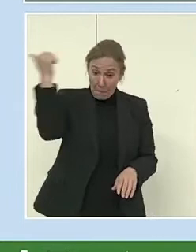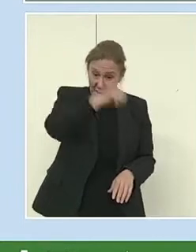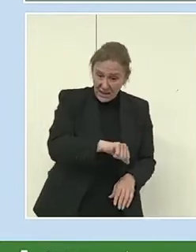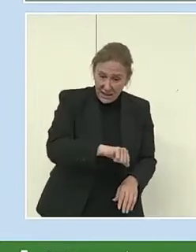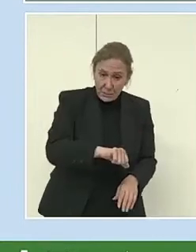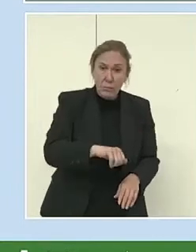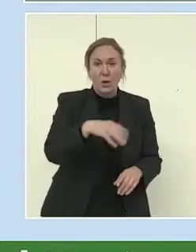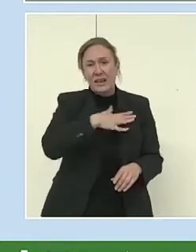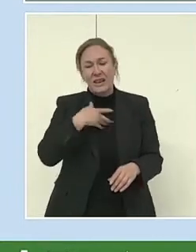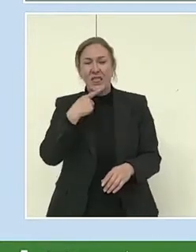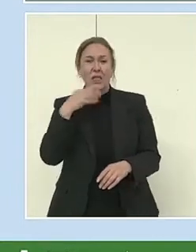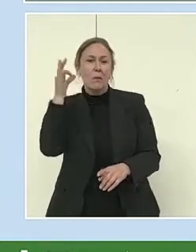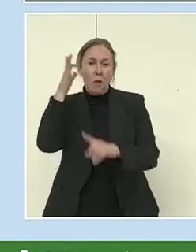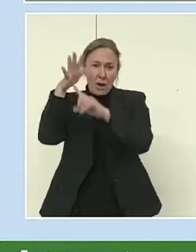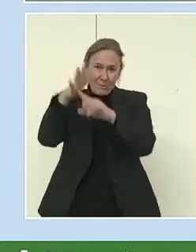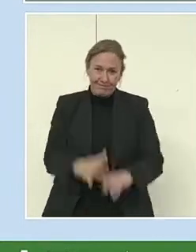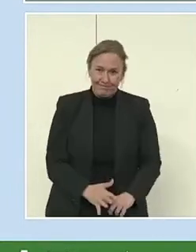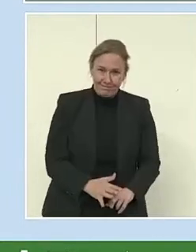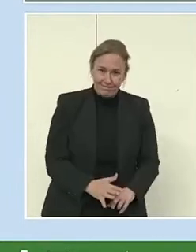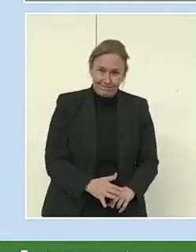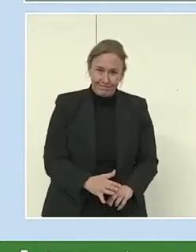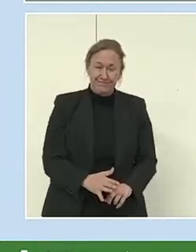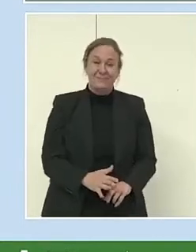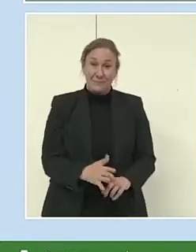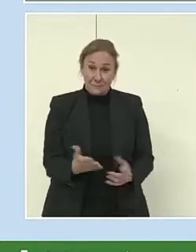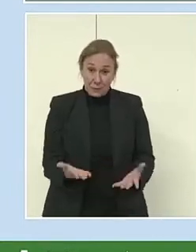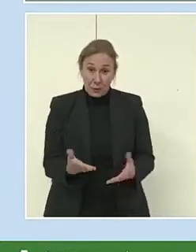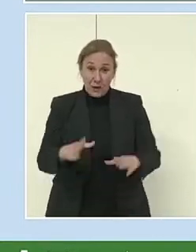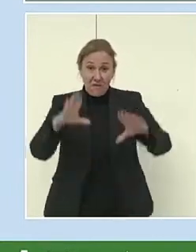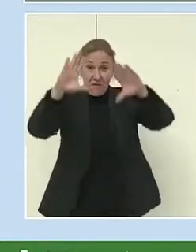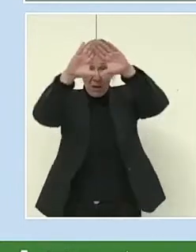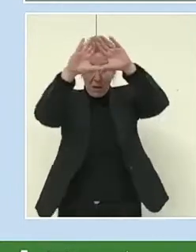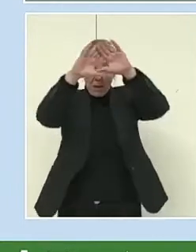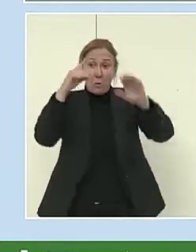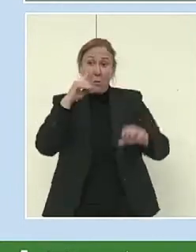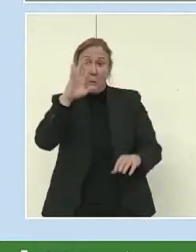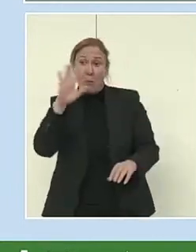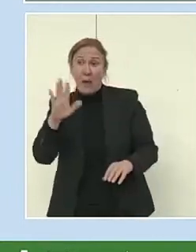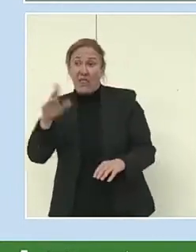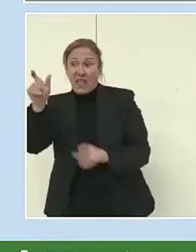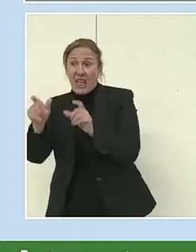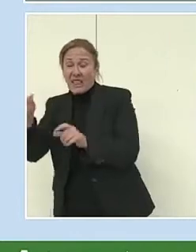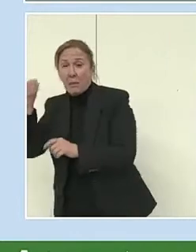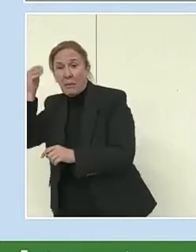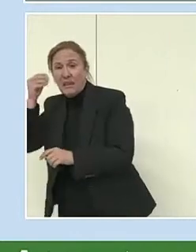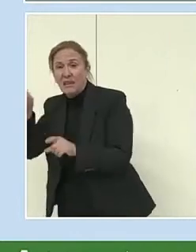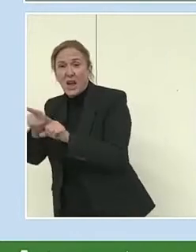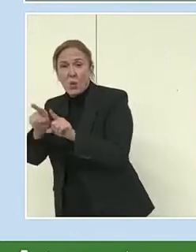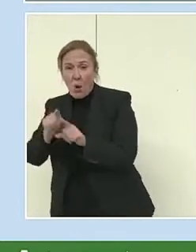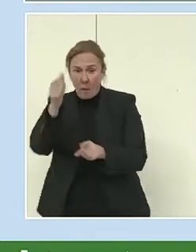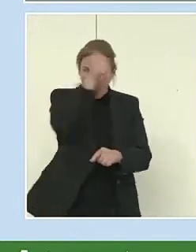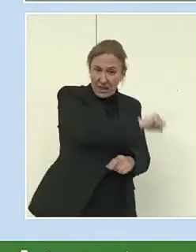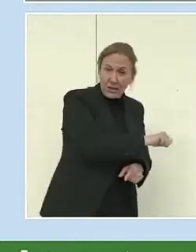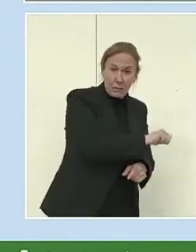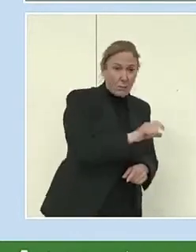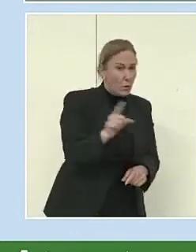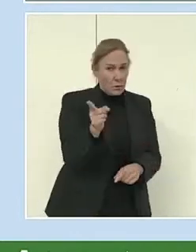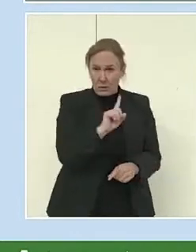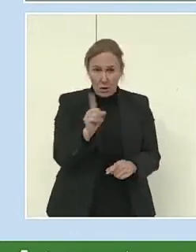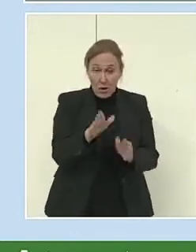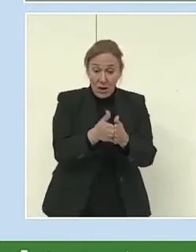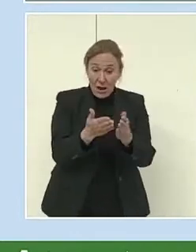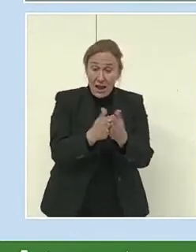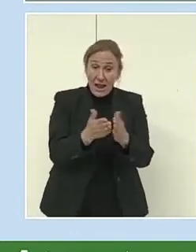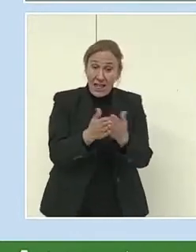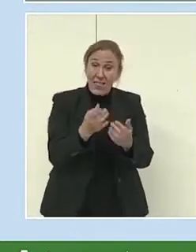a las mujeres. Estos términos se suelen confundir. Se suelen decir que el feminismo es como machismo y tal. Y lo dice la Real Academia de la Lengua, que no es